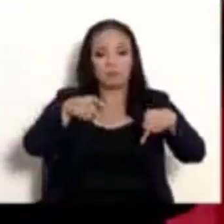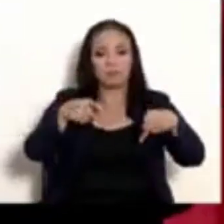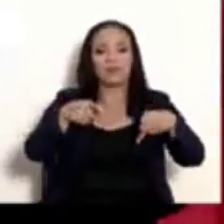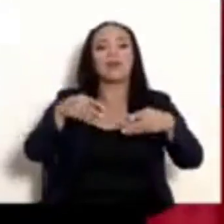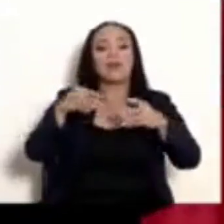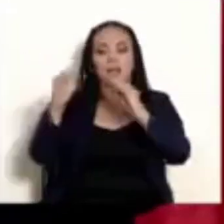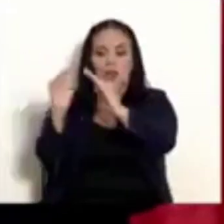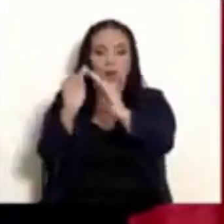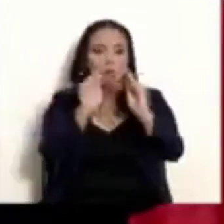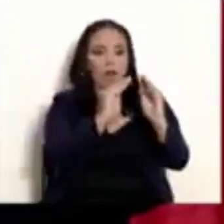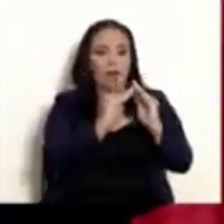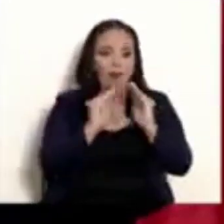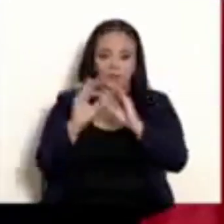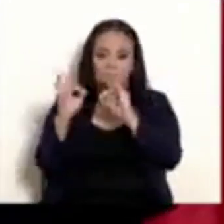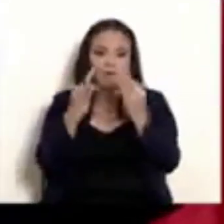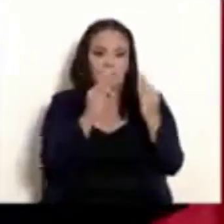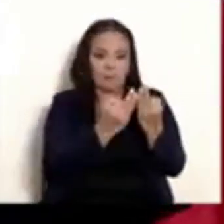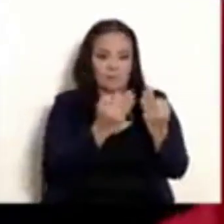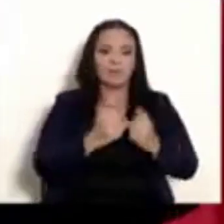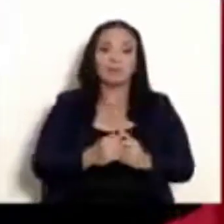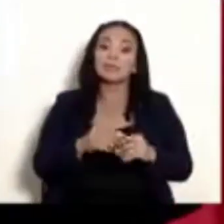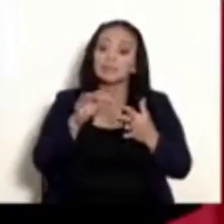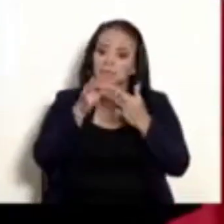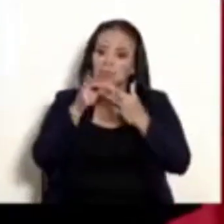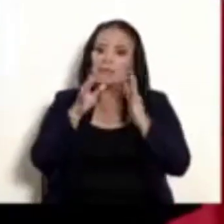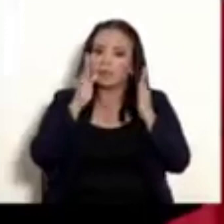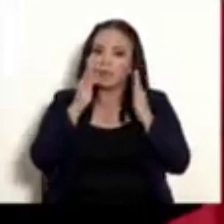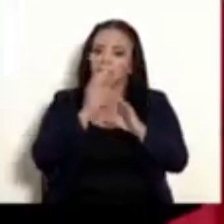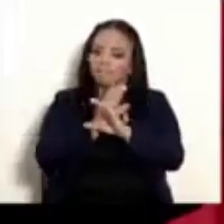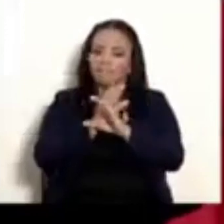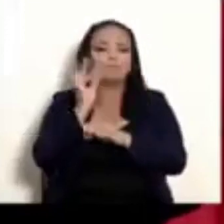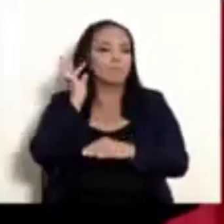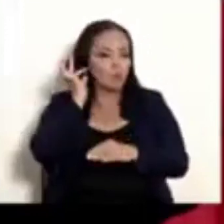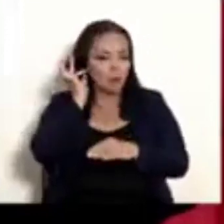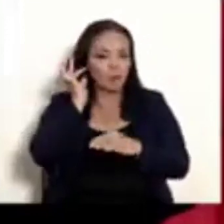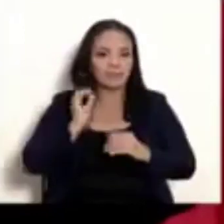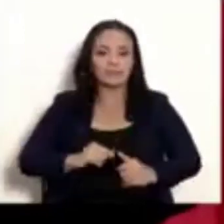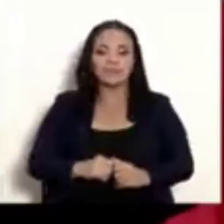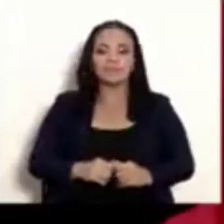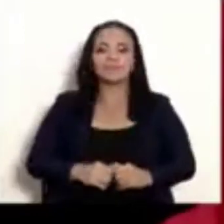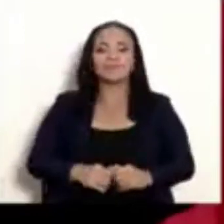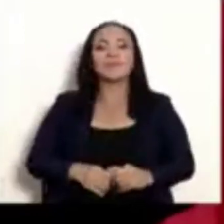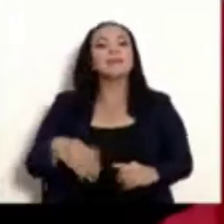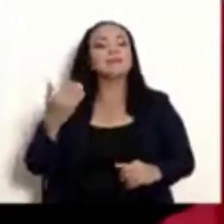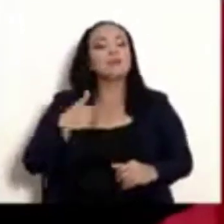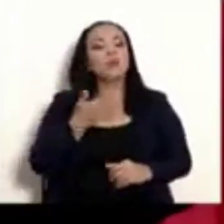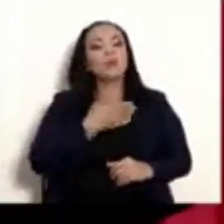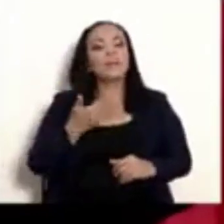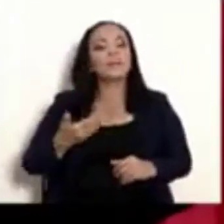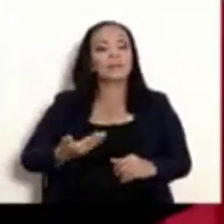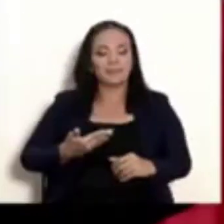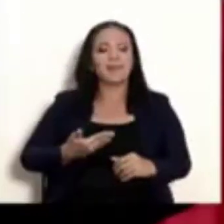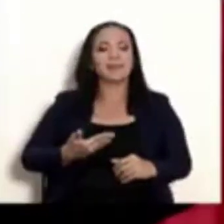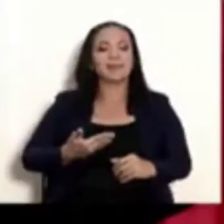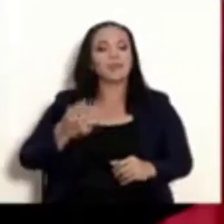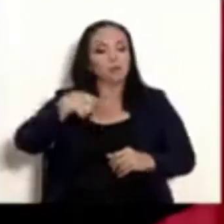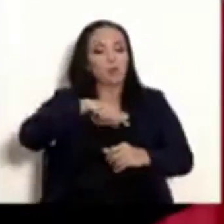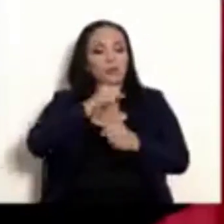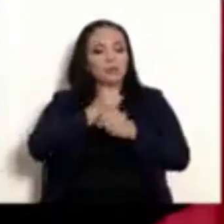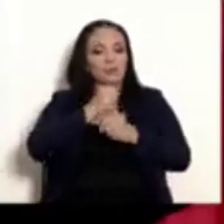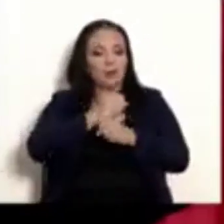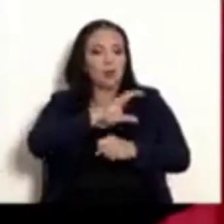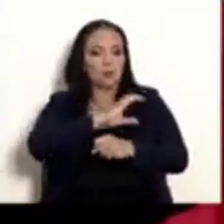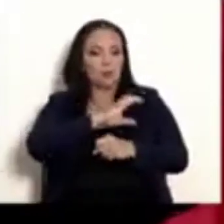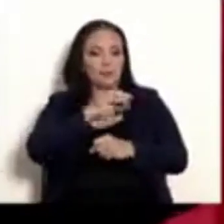de los hogares y sobre todo de las mujeres. Señor presidente, esta labor policial también permitió en esta